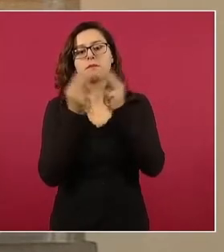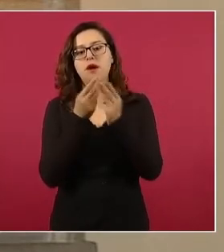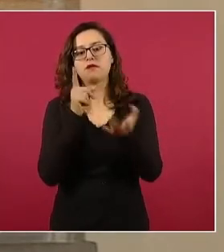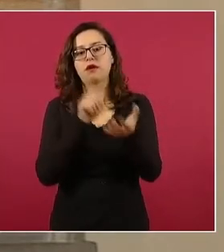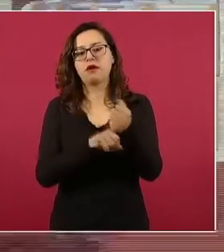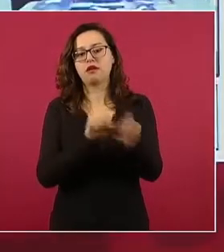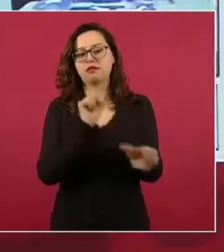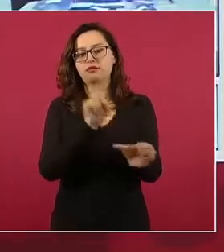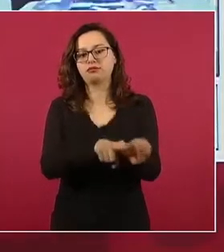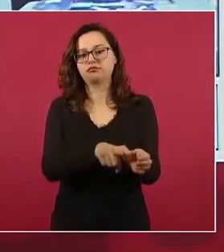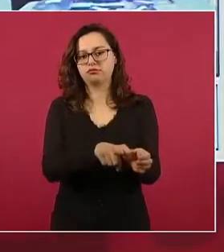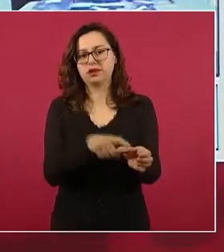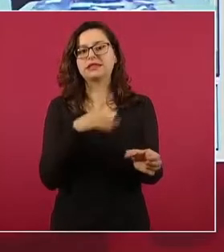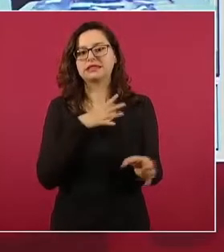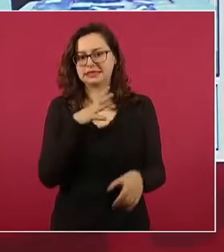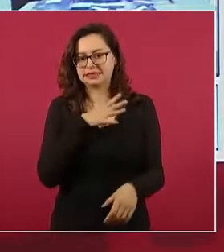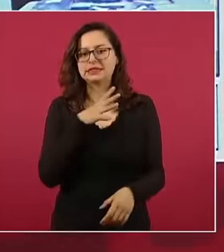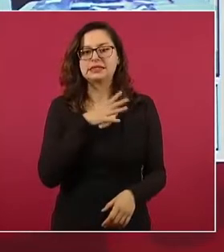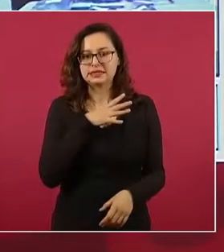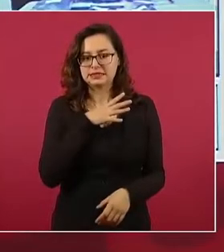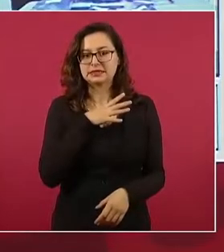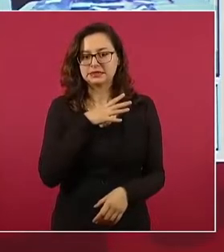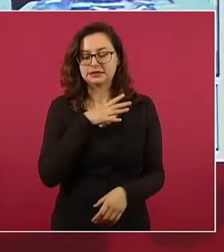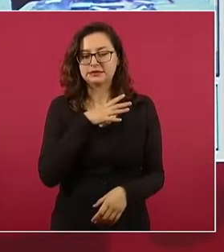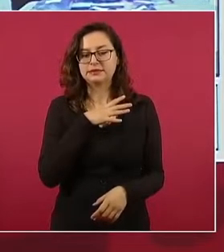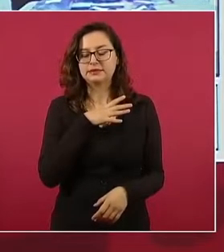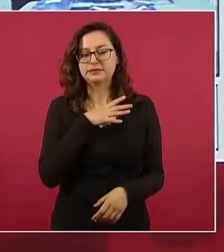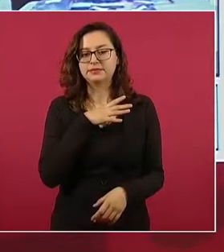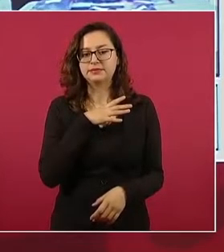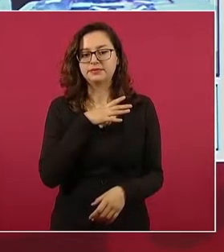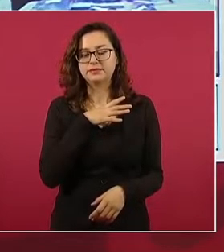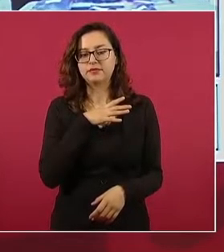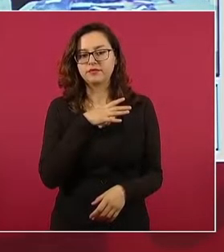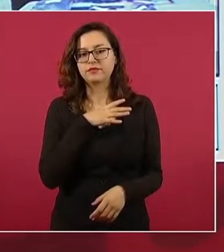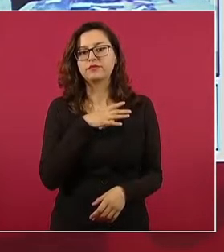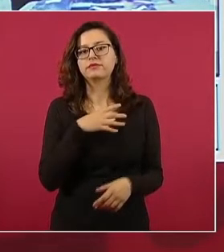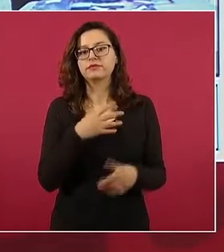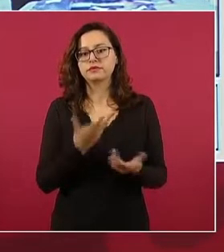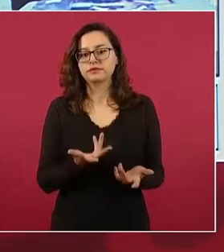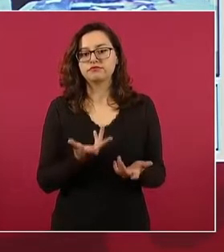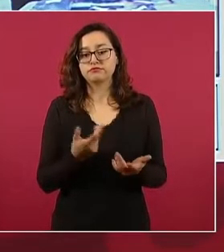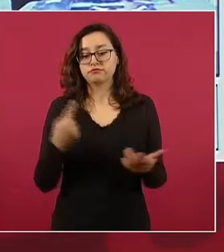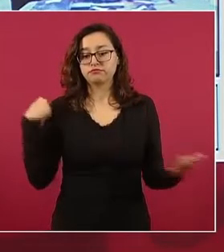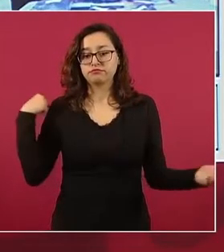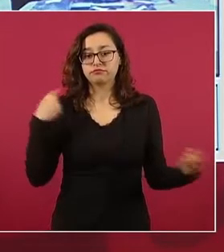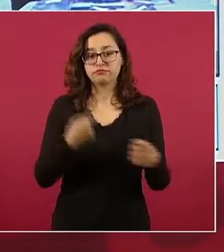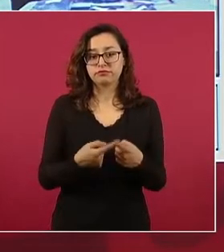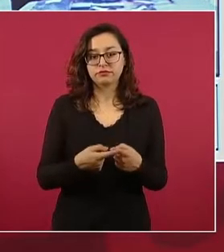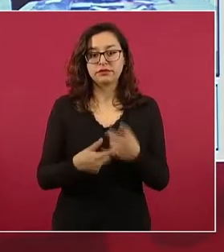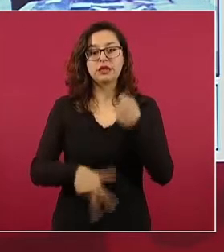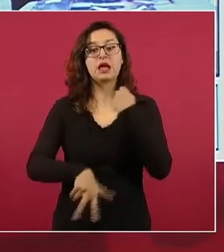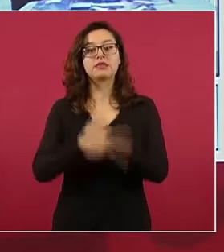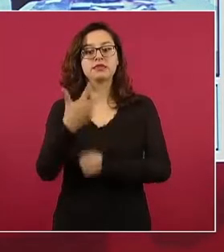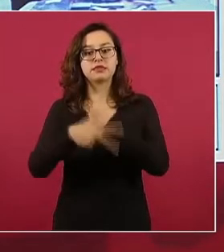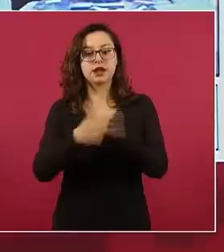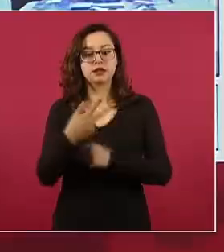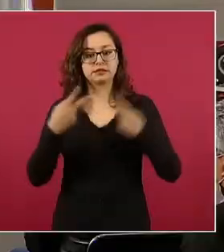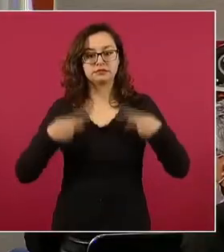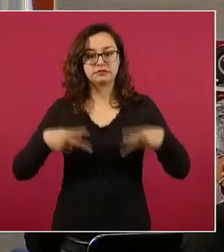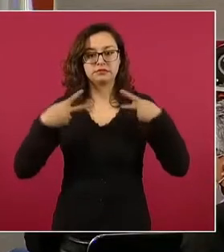este sujeto de apodo El Chueco. Ya con él son 13 los detenidos